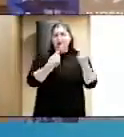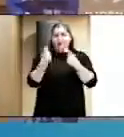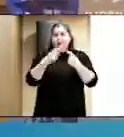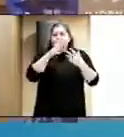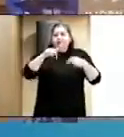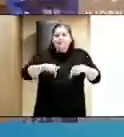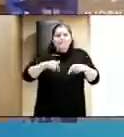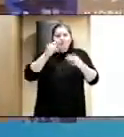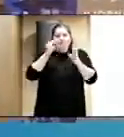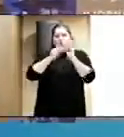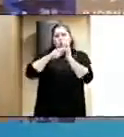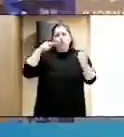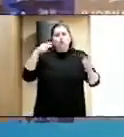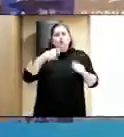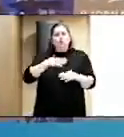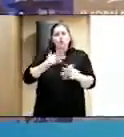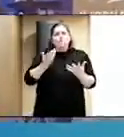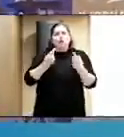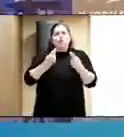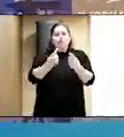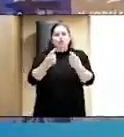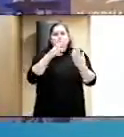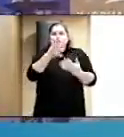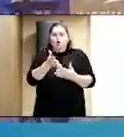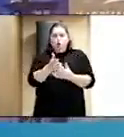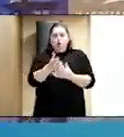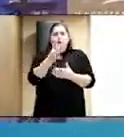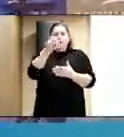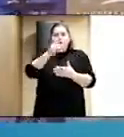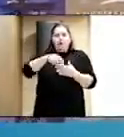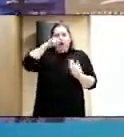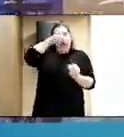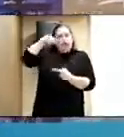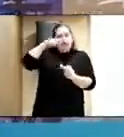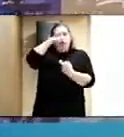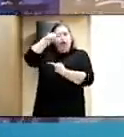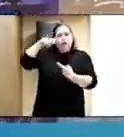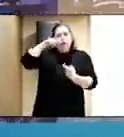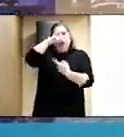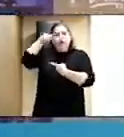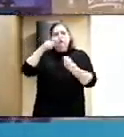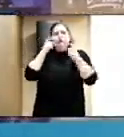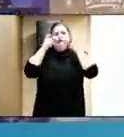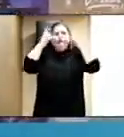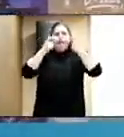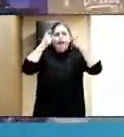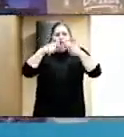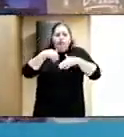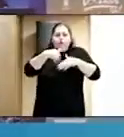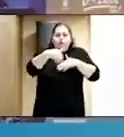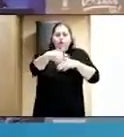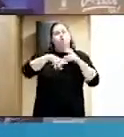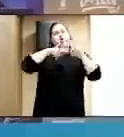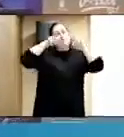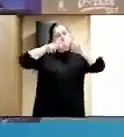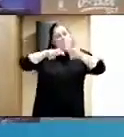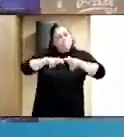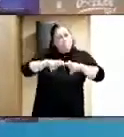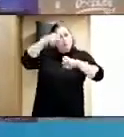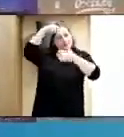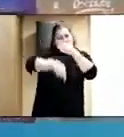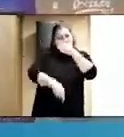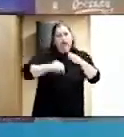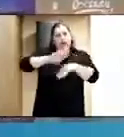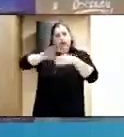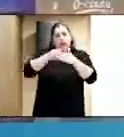necesarias llevarla a cabo, realizarla y cada año intentar profundizar un poquito más en el tema? Hasta que, como